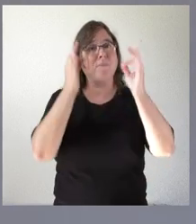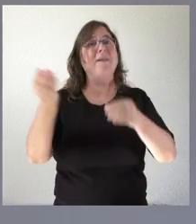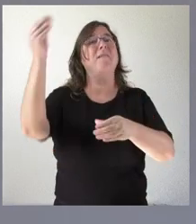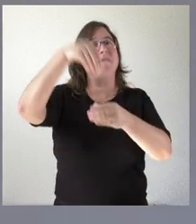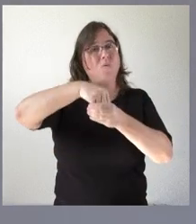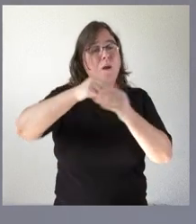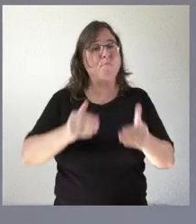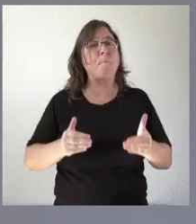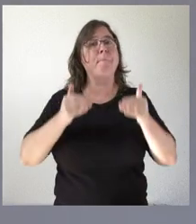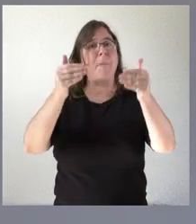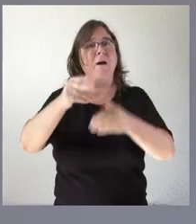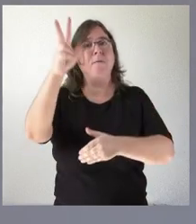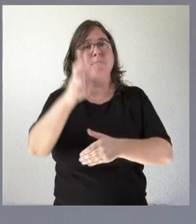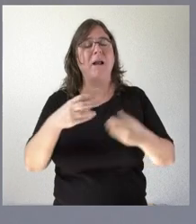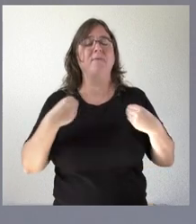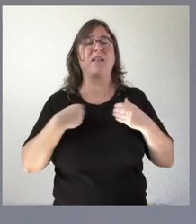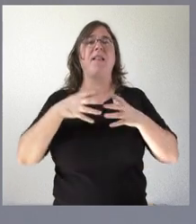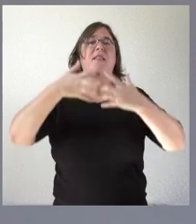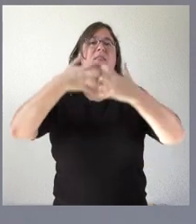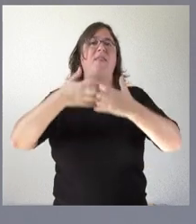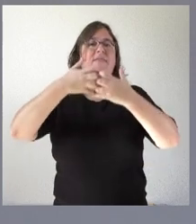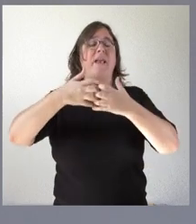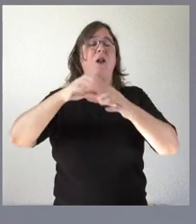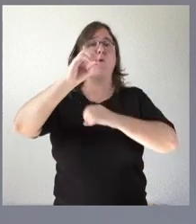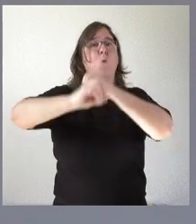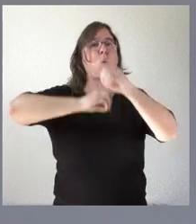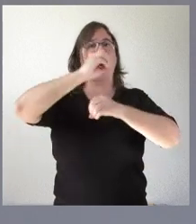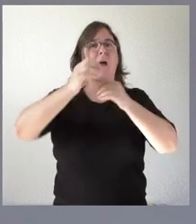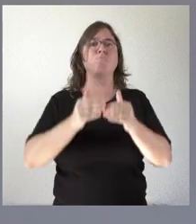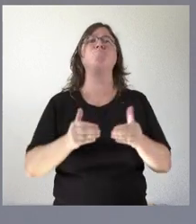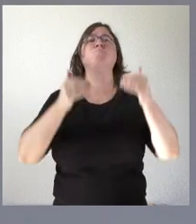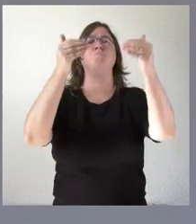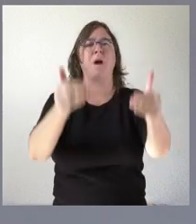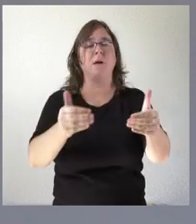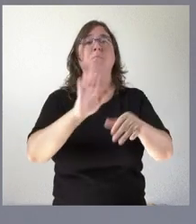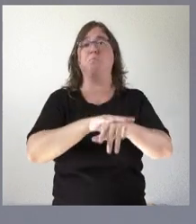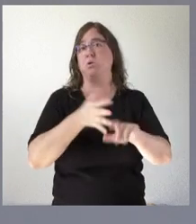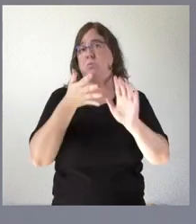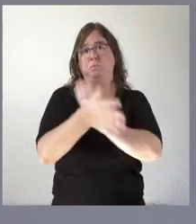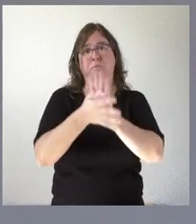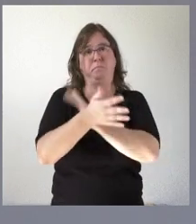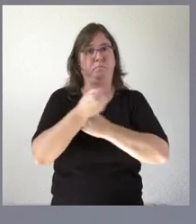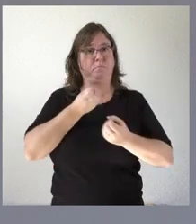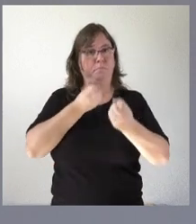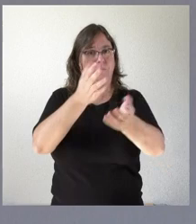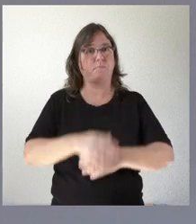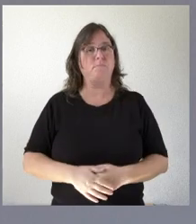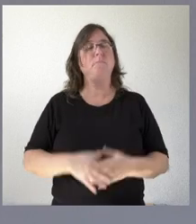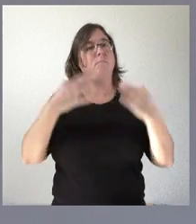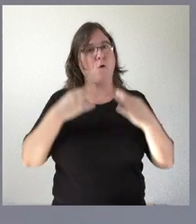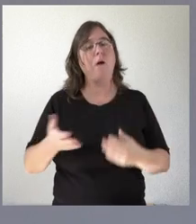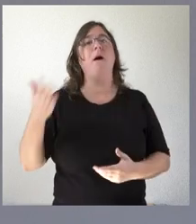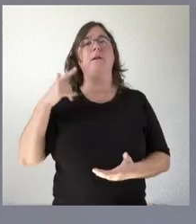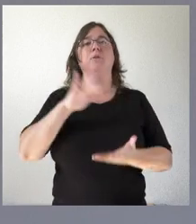prórroga de la vigencia de la vida útil de las centrales nucleares existentes y en ese contexto es el que nos manifestamos lógicamente ayer hubo un debate